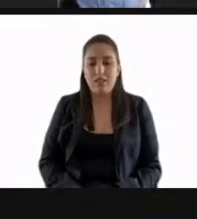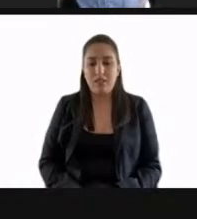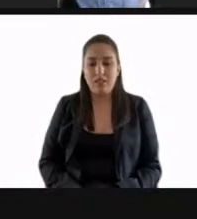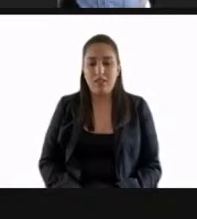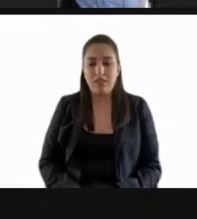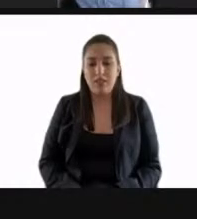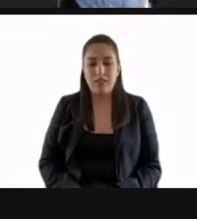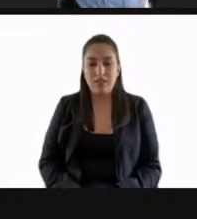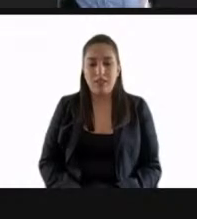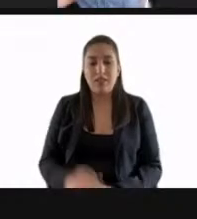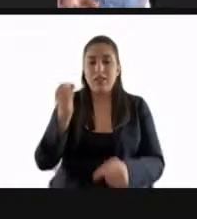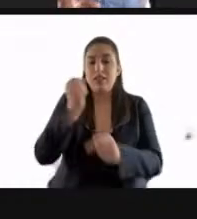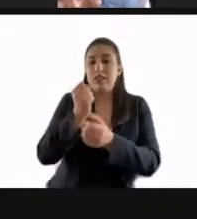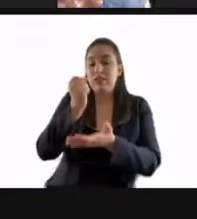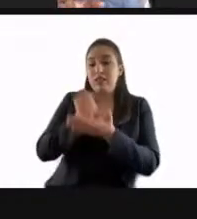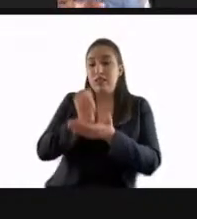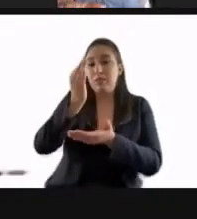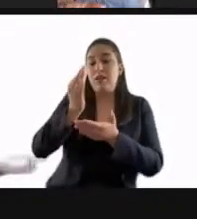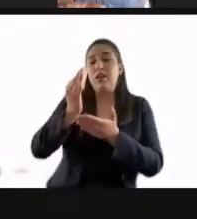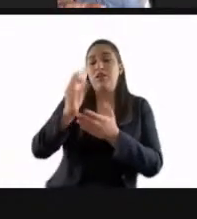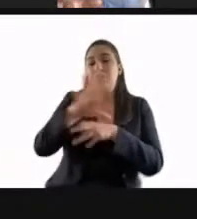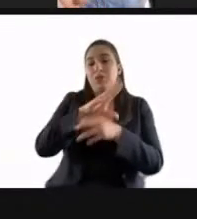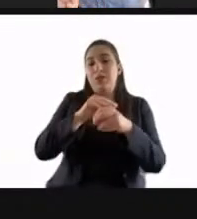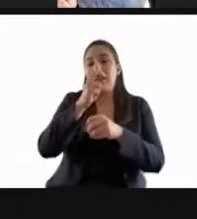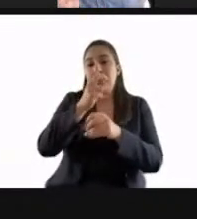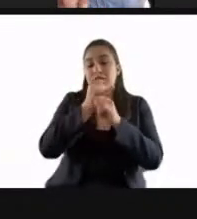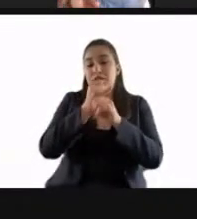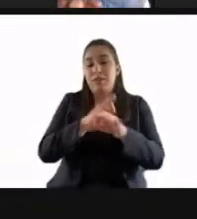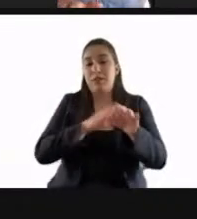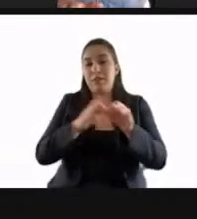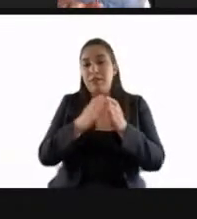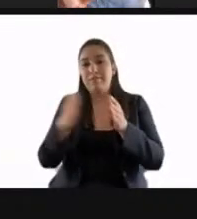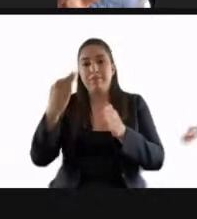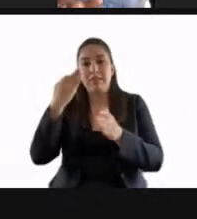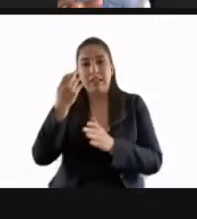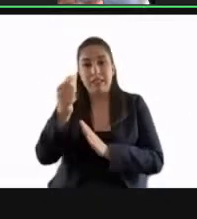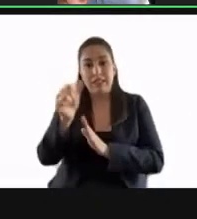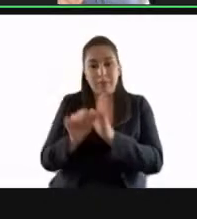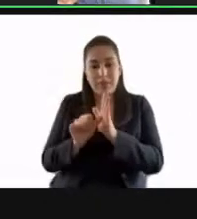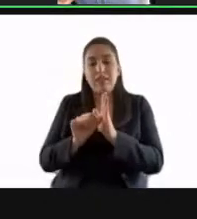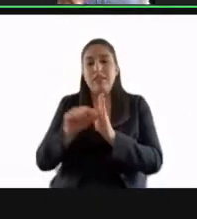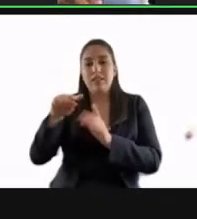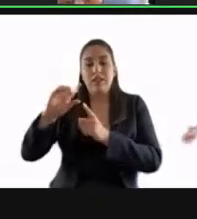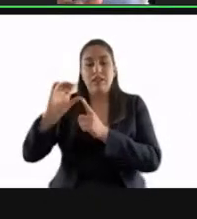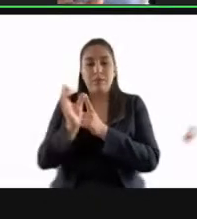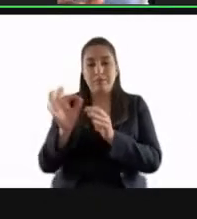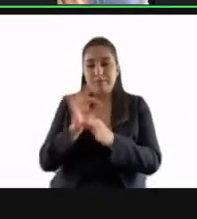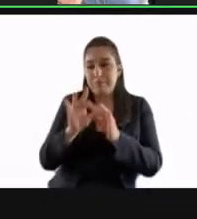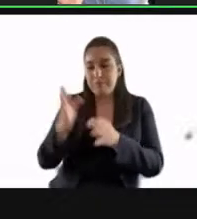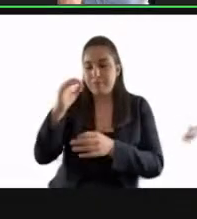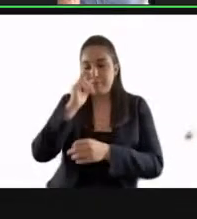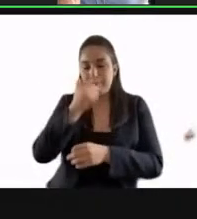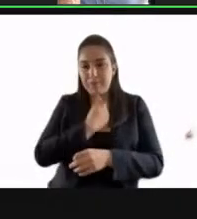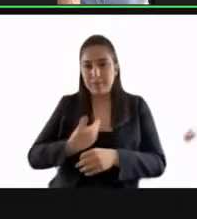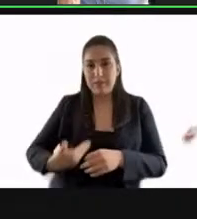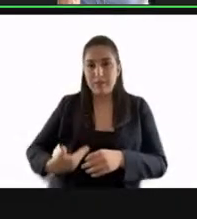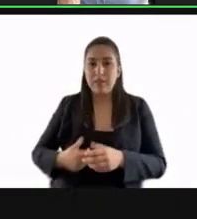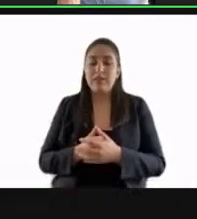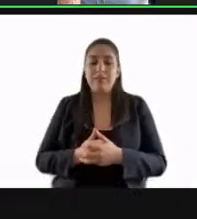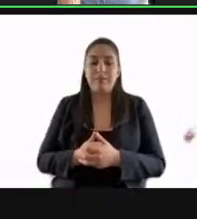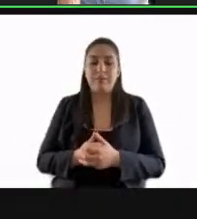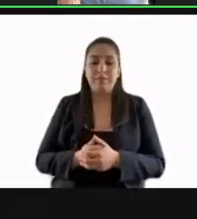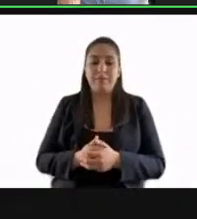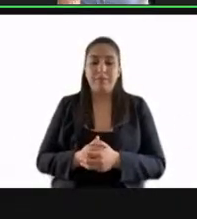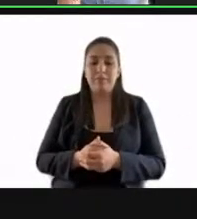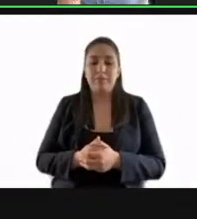Aprobado el informe semestral de actividades en lo general y en lo particular, diputada presidenta. Muchísimas gracias. Visto el resultado de la votación y toda